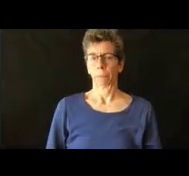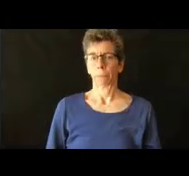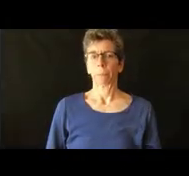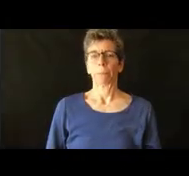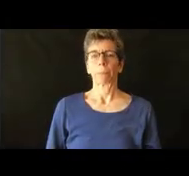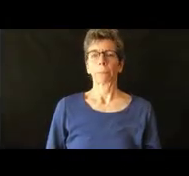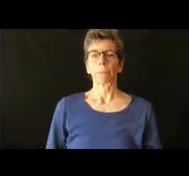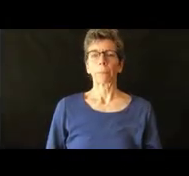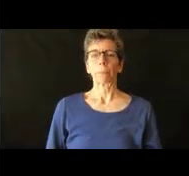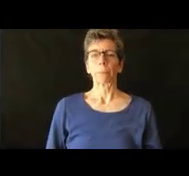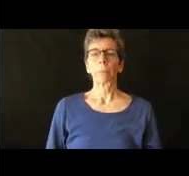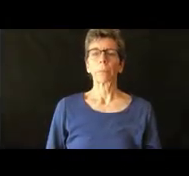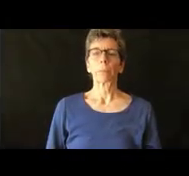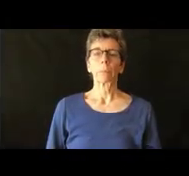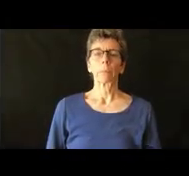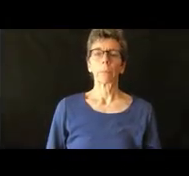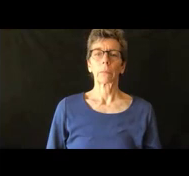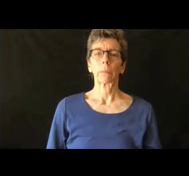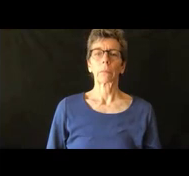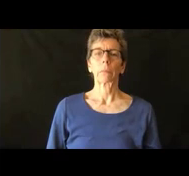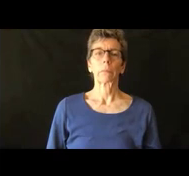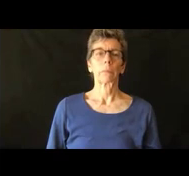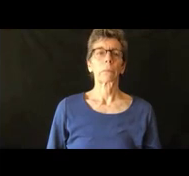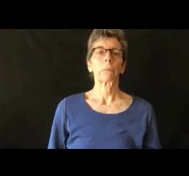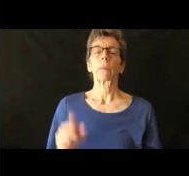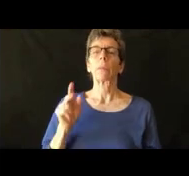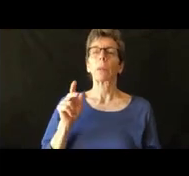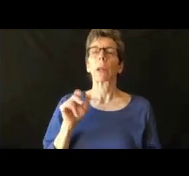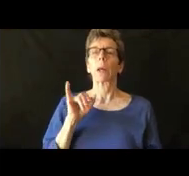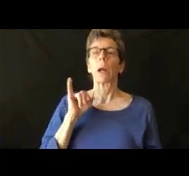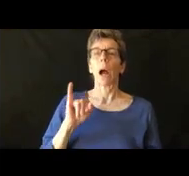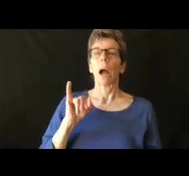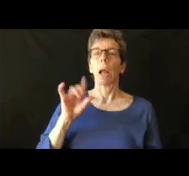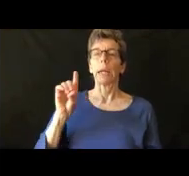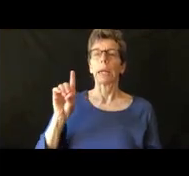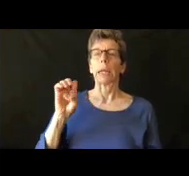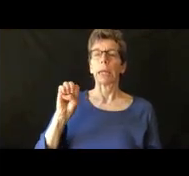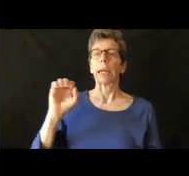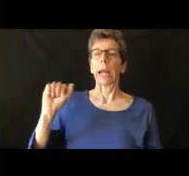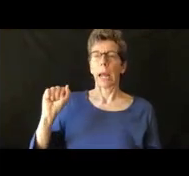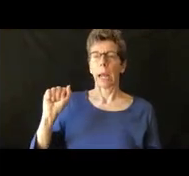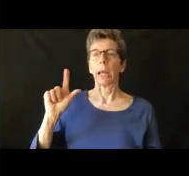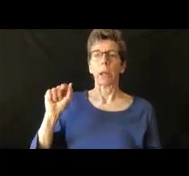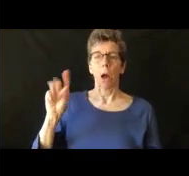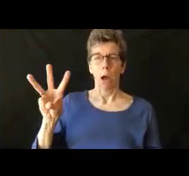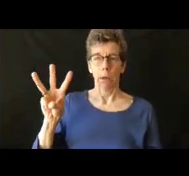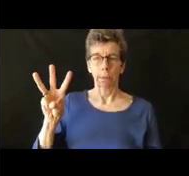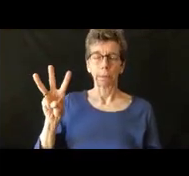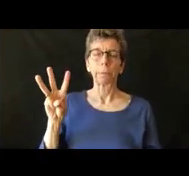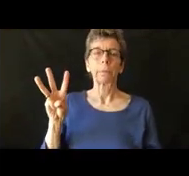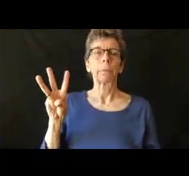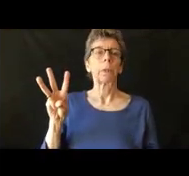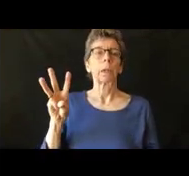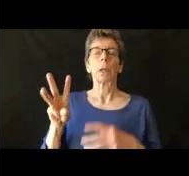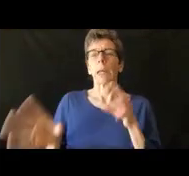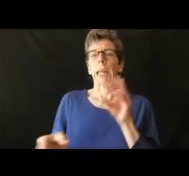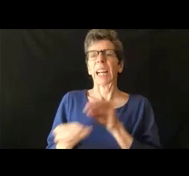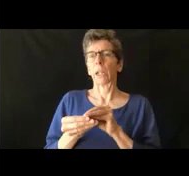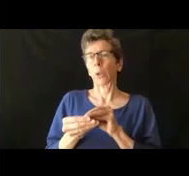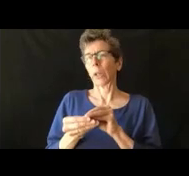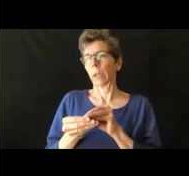Y las personas con discapacidades, con esta ley, pues la ley en número 13